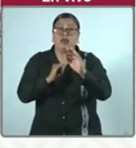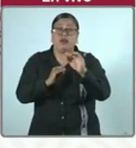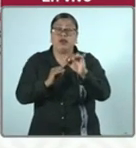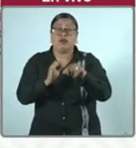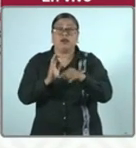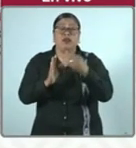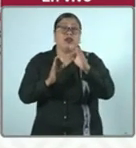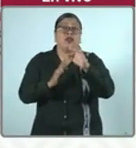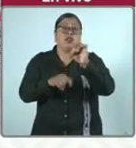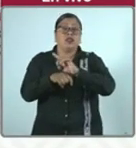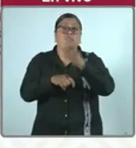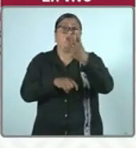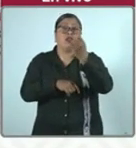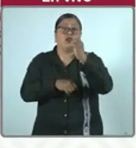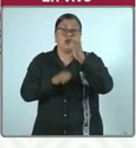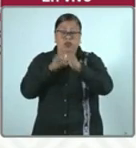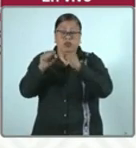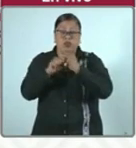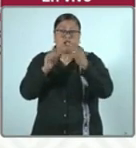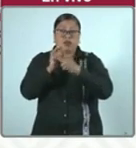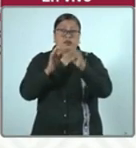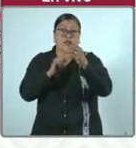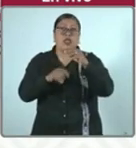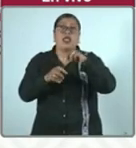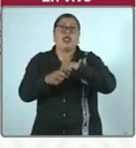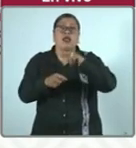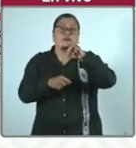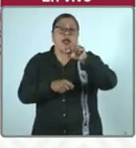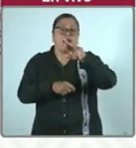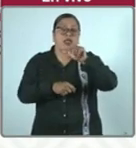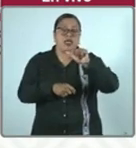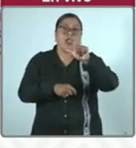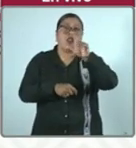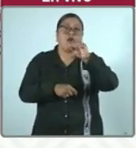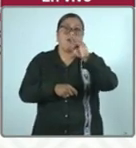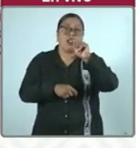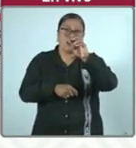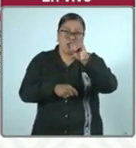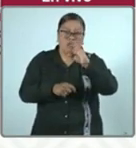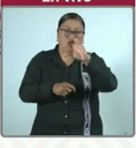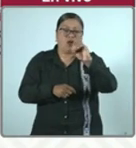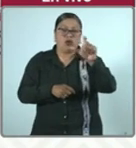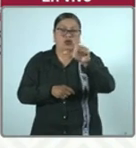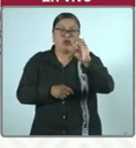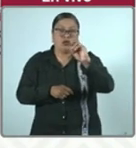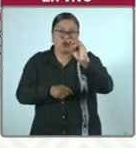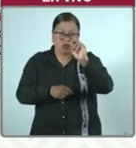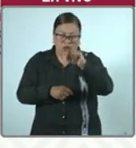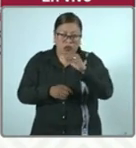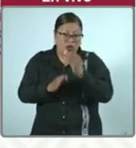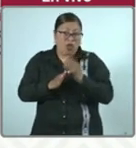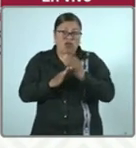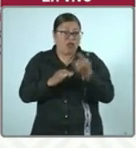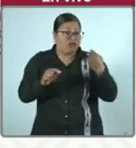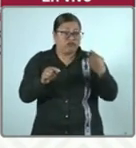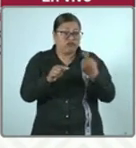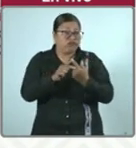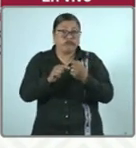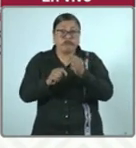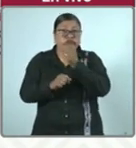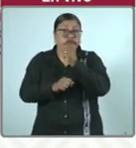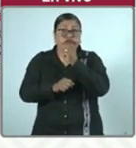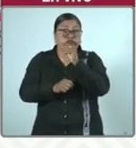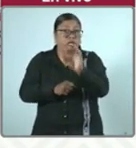el día 4 de octubre de 2024 en María Lombardo, San Juan Cotzocón, Oaxaca. Y hasta la fecha, pues no contamos o